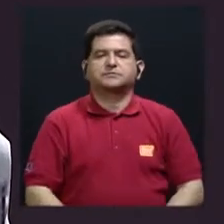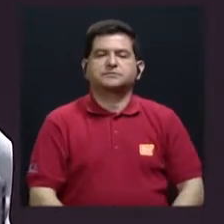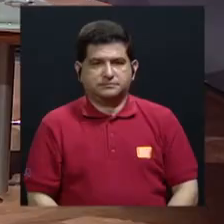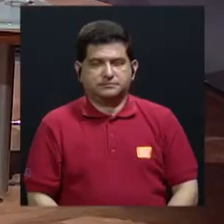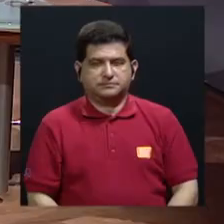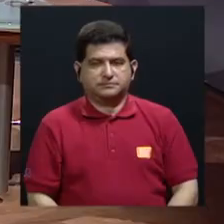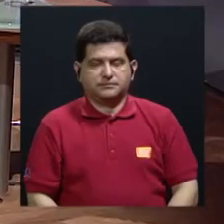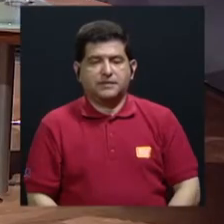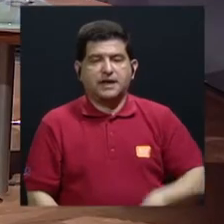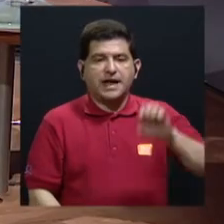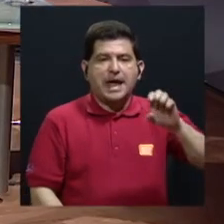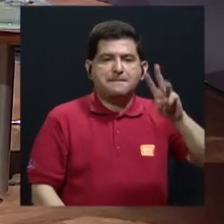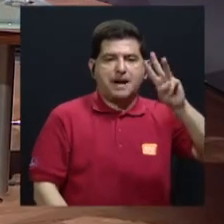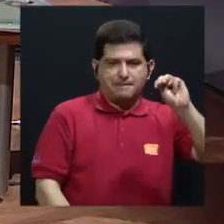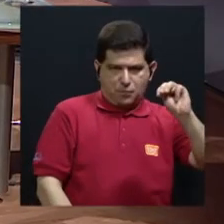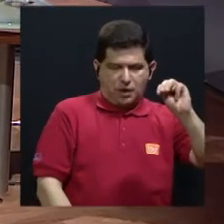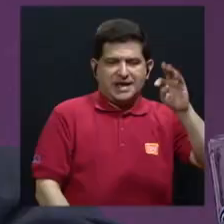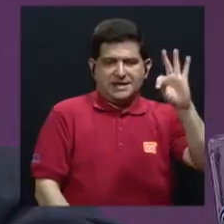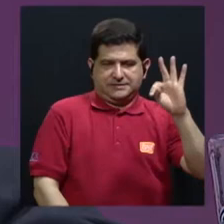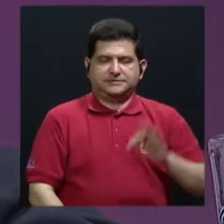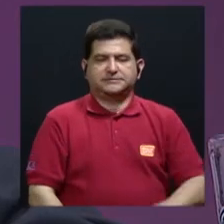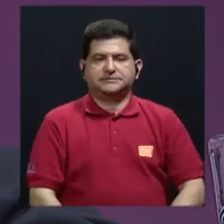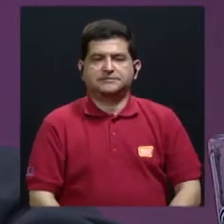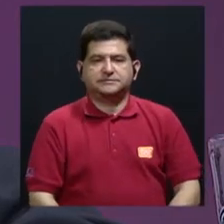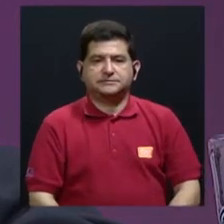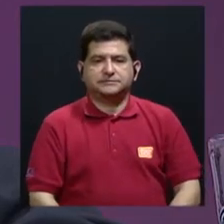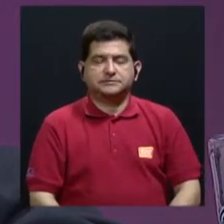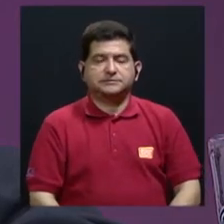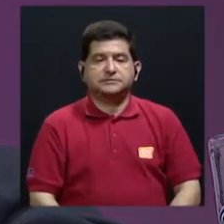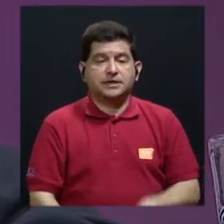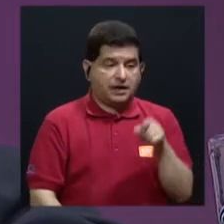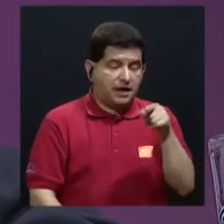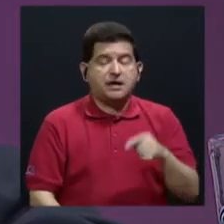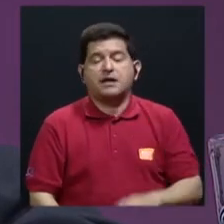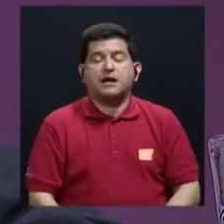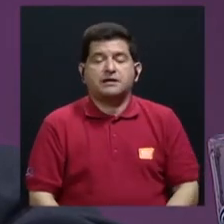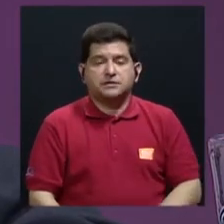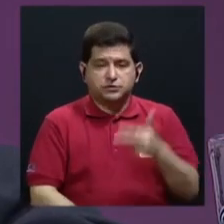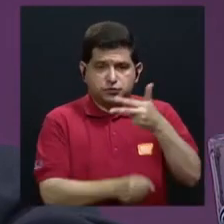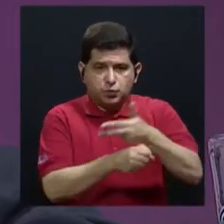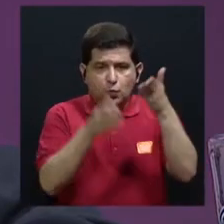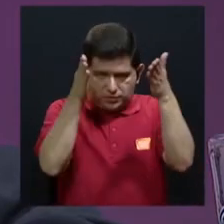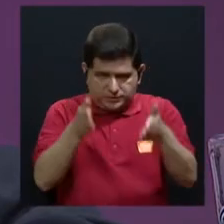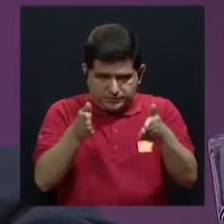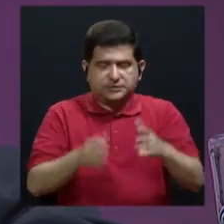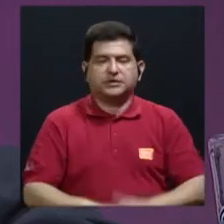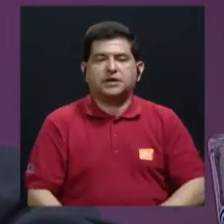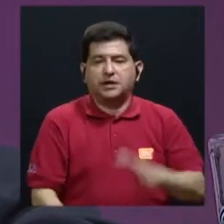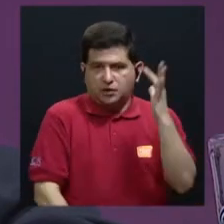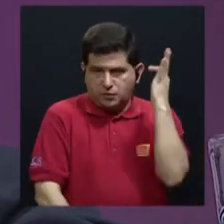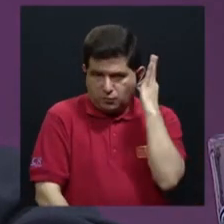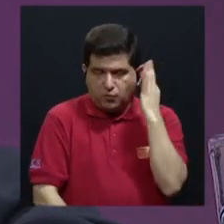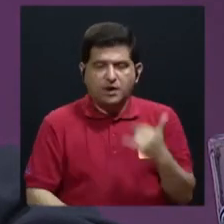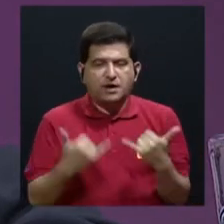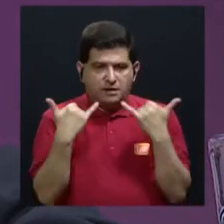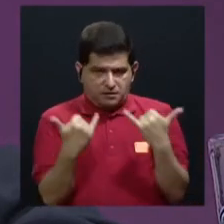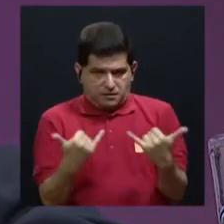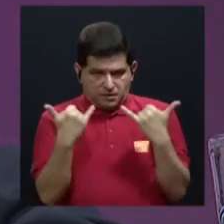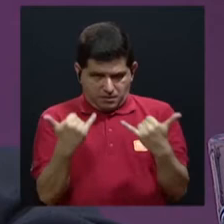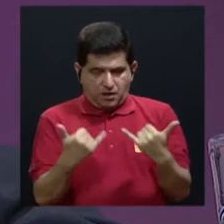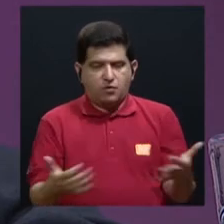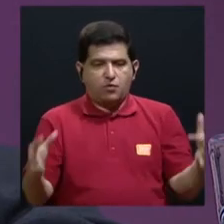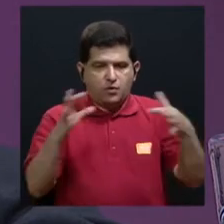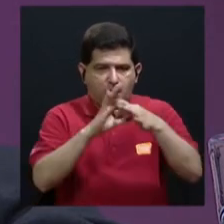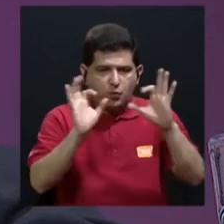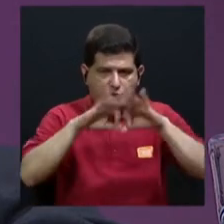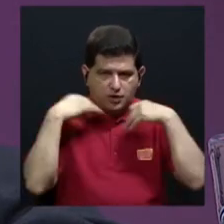Emma Molina Tyson, guatemalteca, mujer que en este momento junto